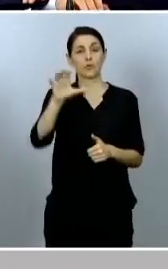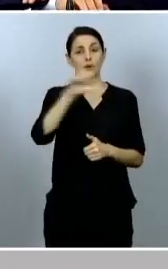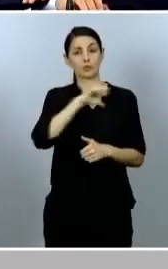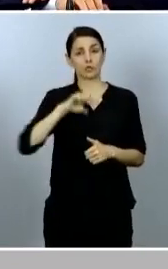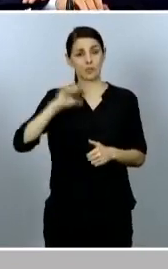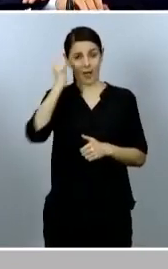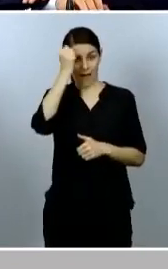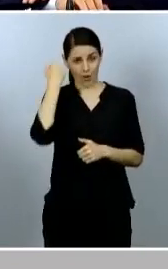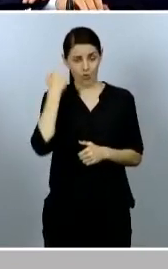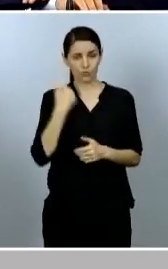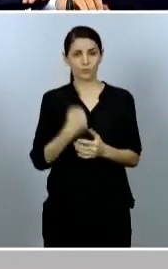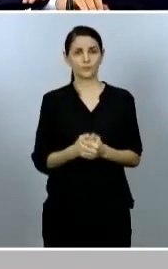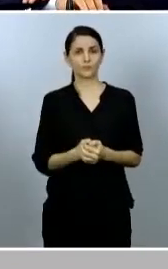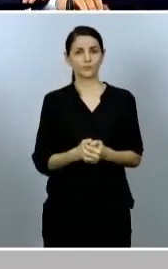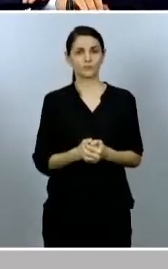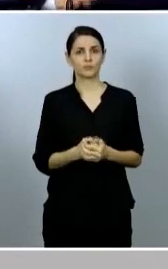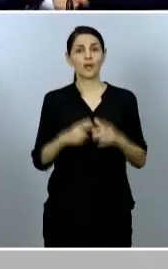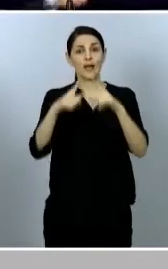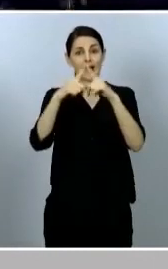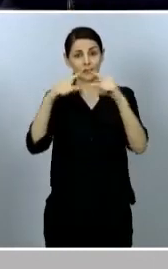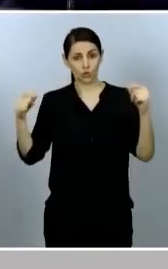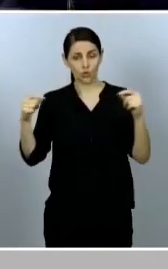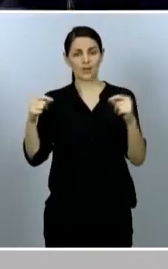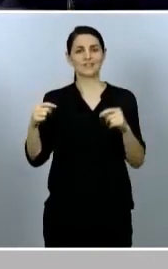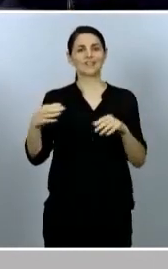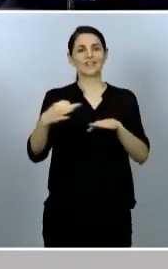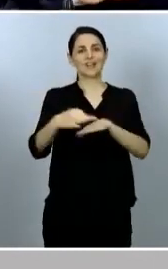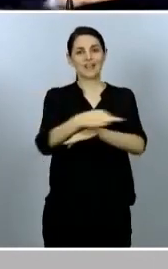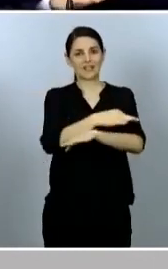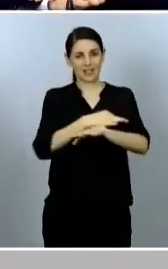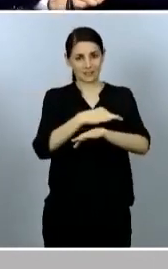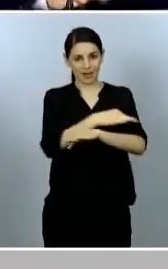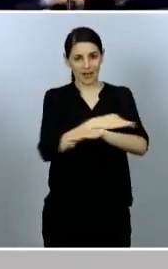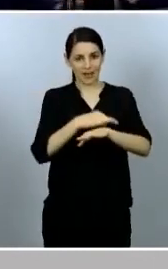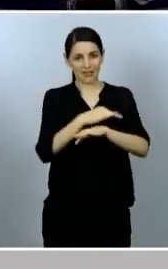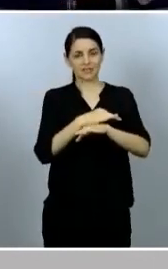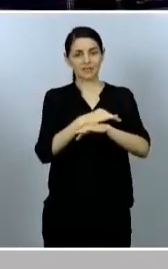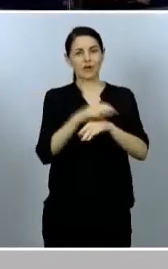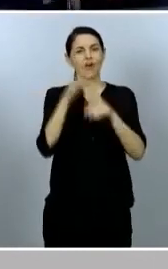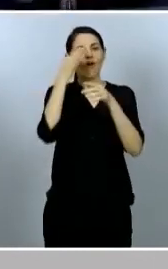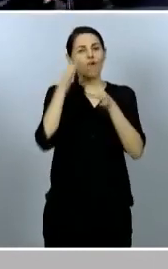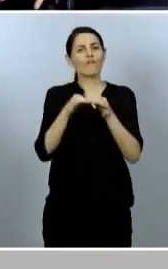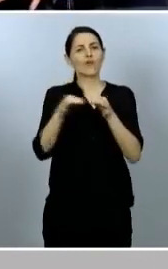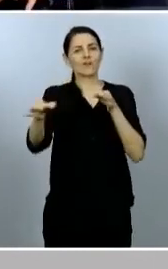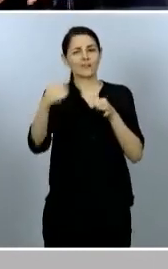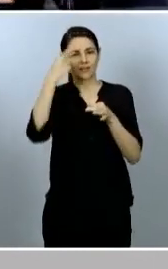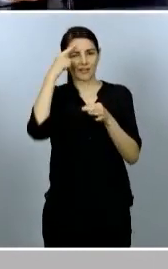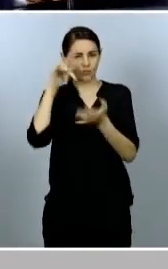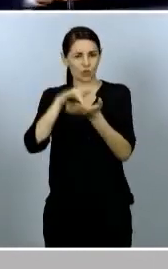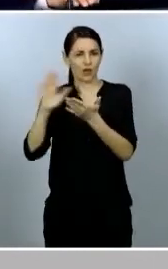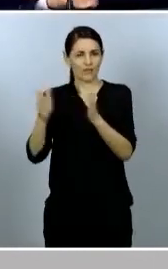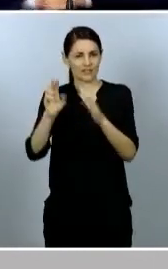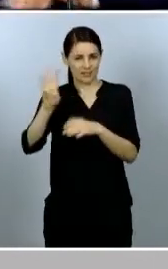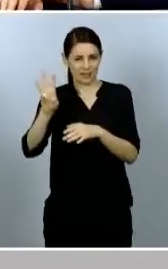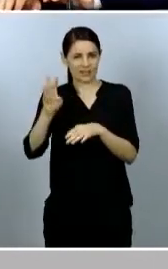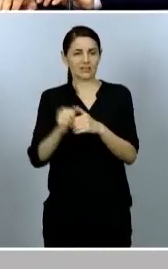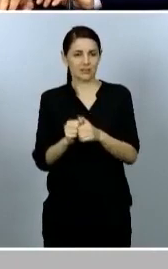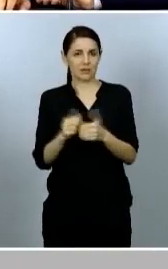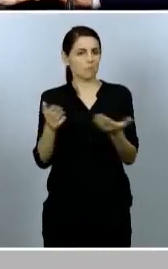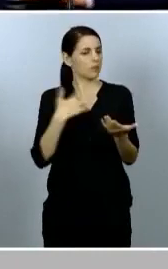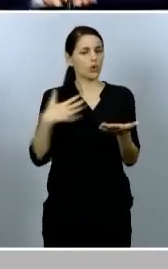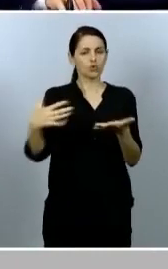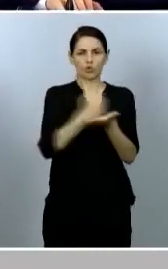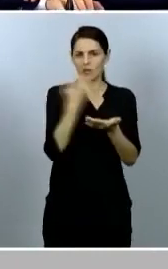autónoma de Asturias, las islas Baleares, Formentera, como ustedes ya estaban en fase 3, el resto de las islas progresan a fase 3,